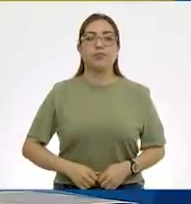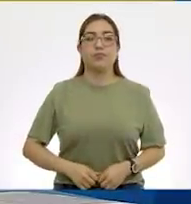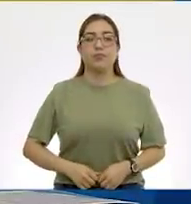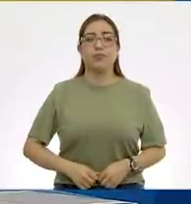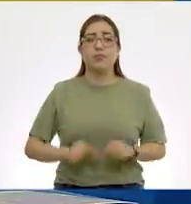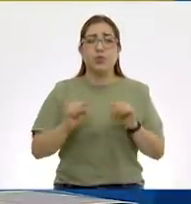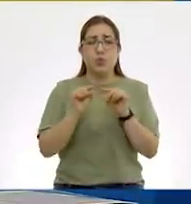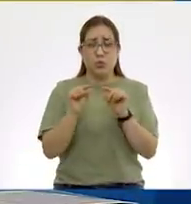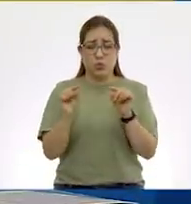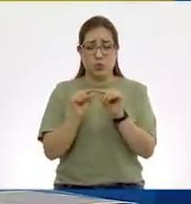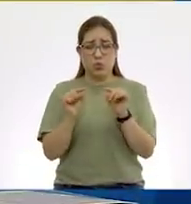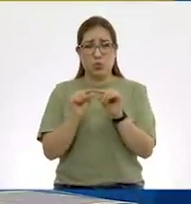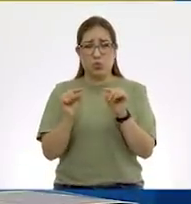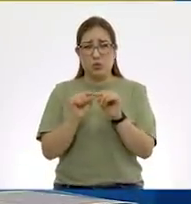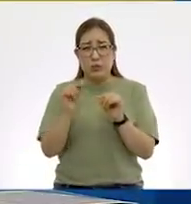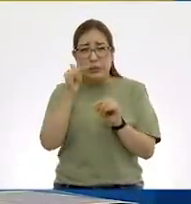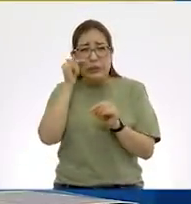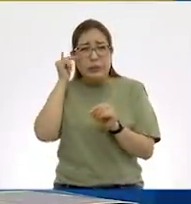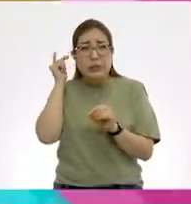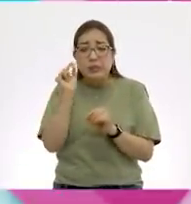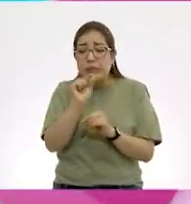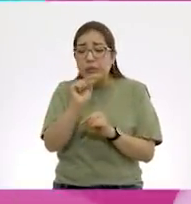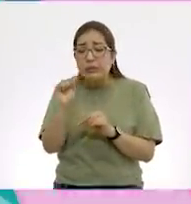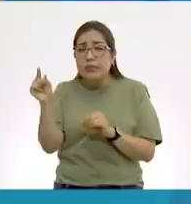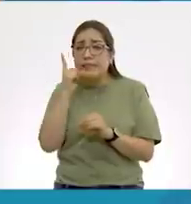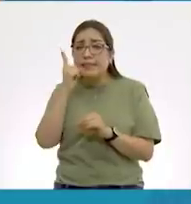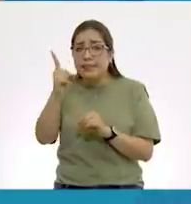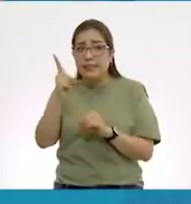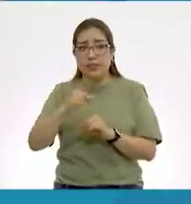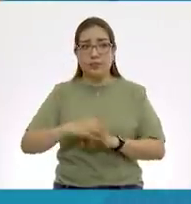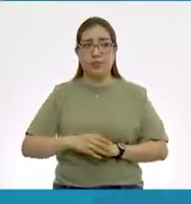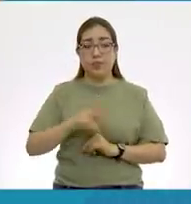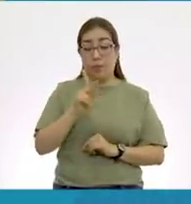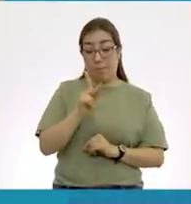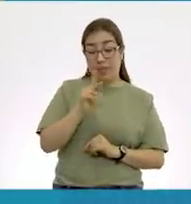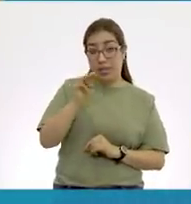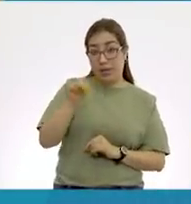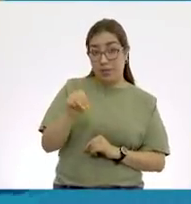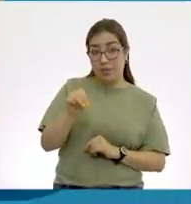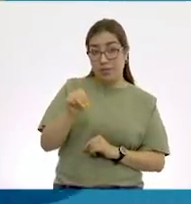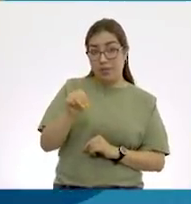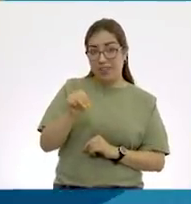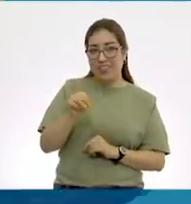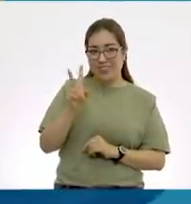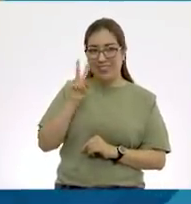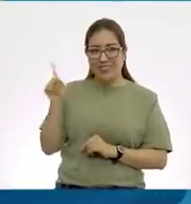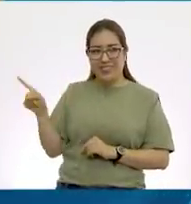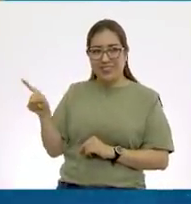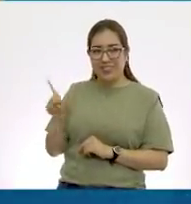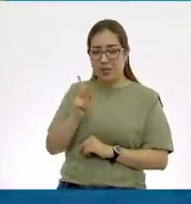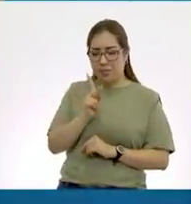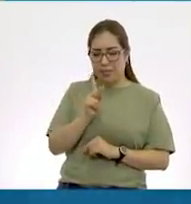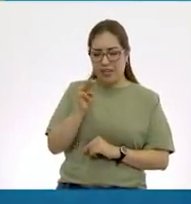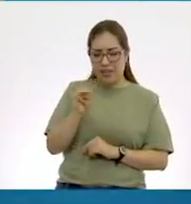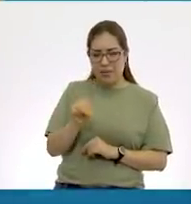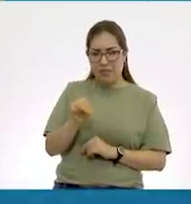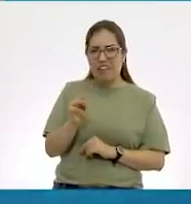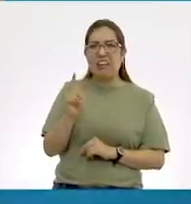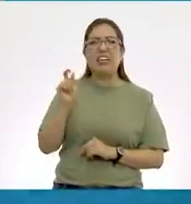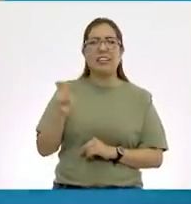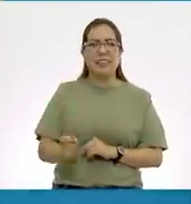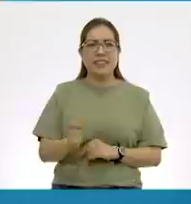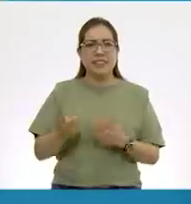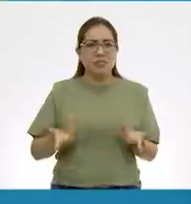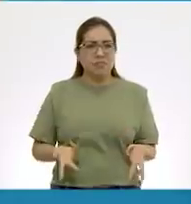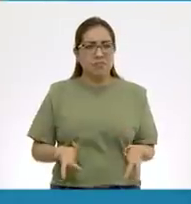pequeñitas que se alcanzan a ver. PM. ¿Ya viste? ¿Qué significa PM?